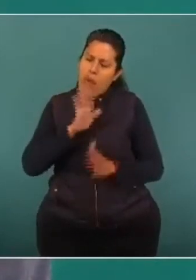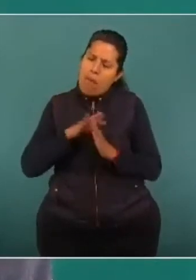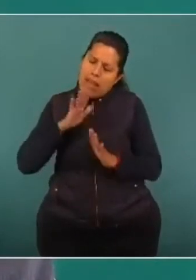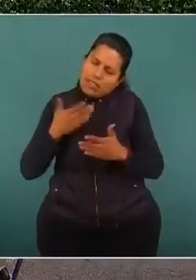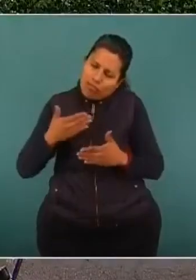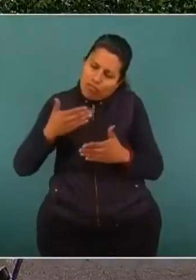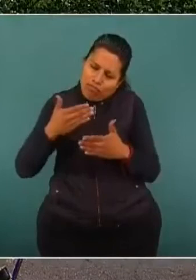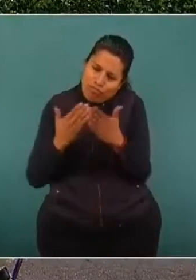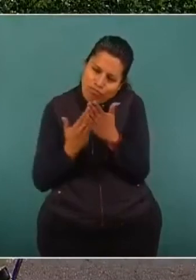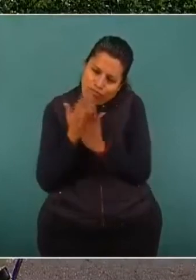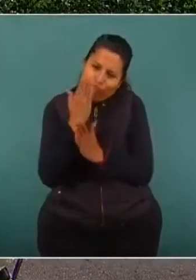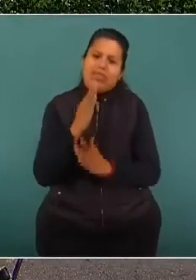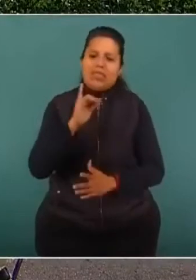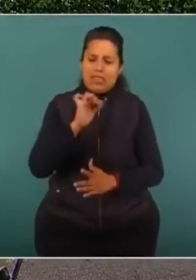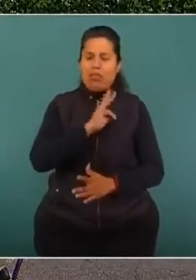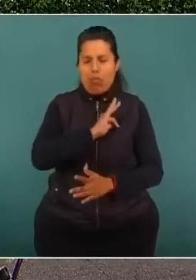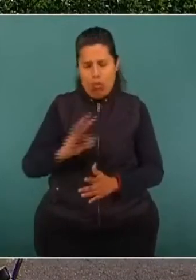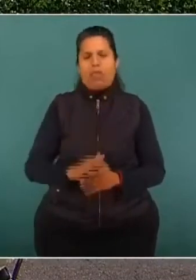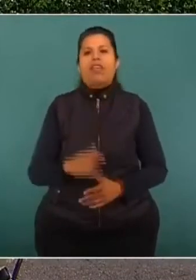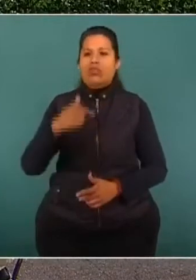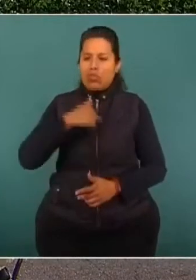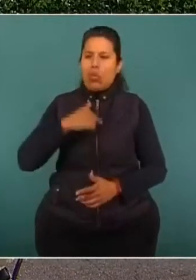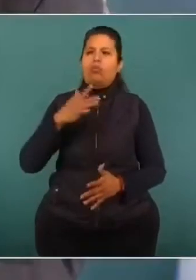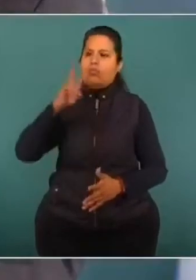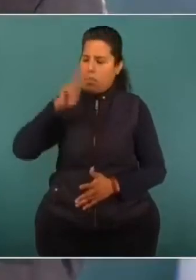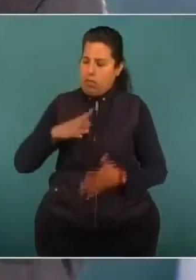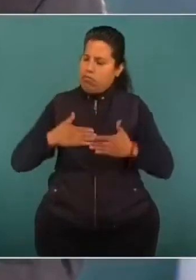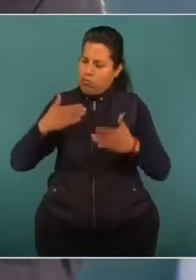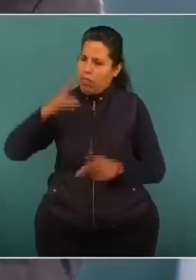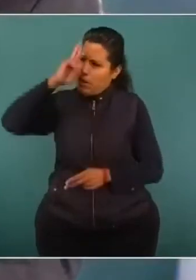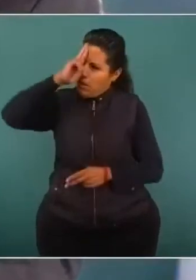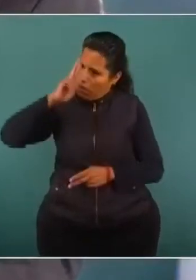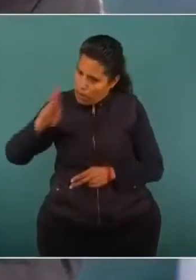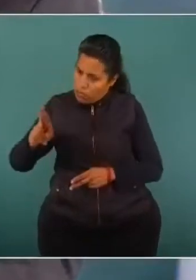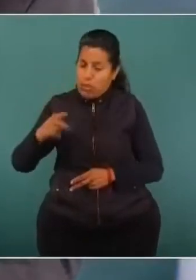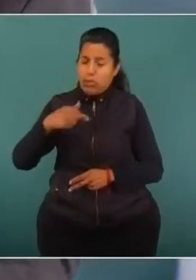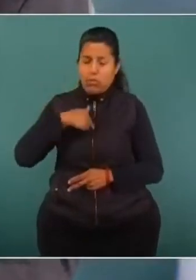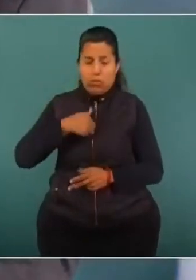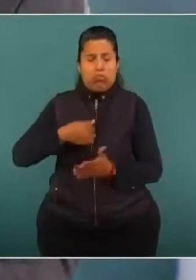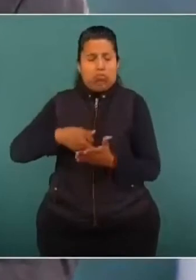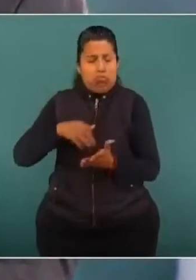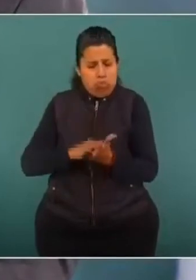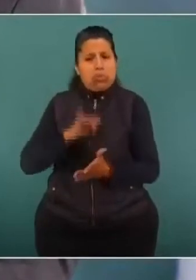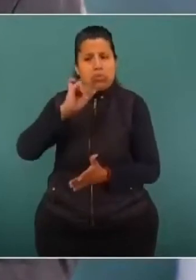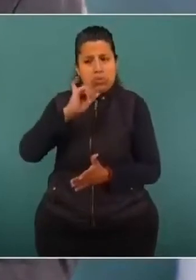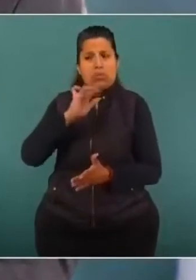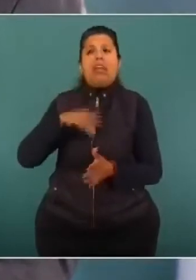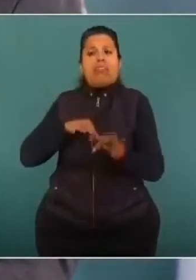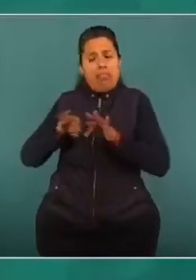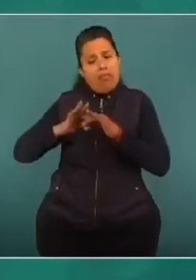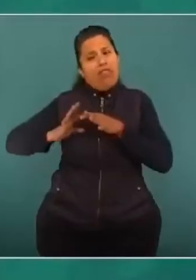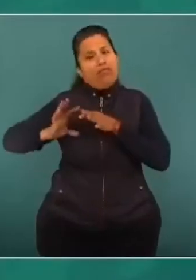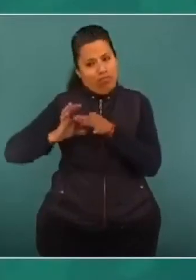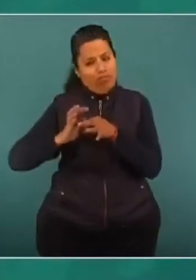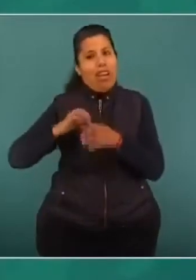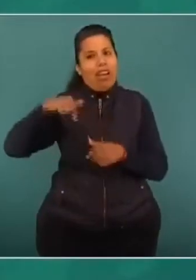adelante. Le reitero mi respeto y mi voluntad de trabajo. Zacatecas es su